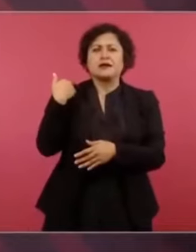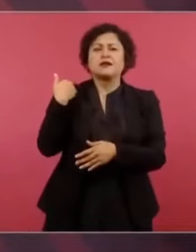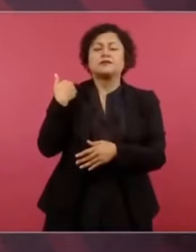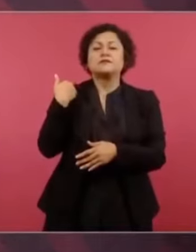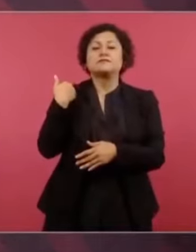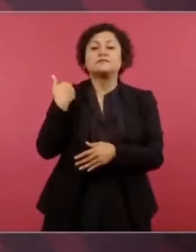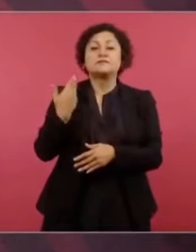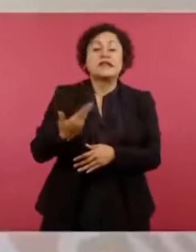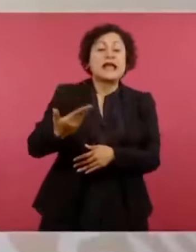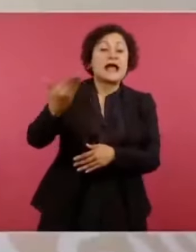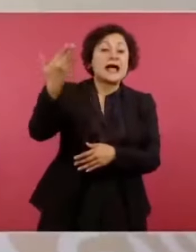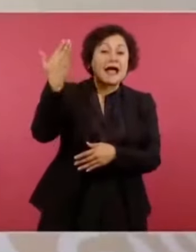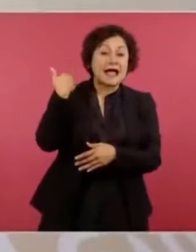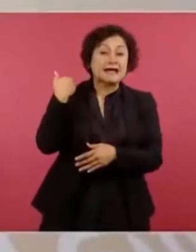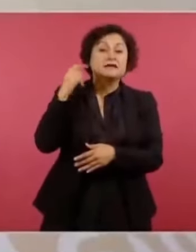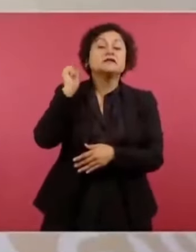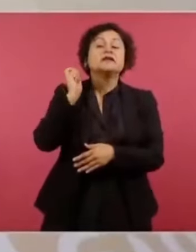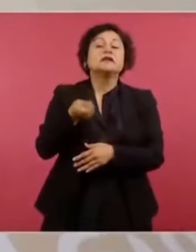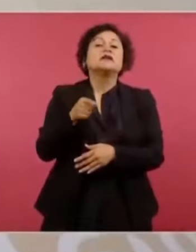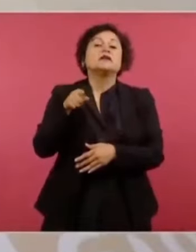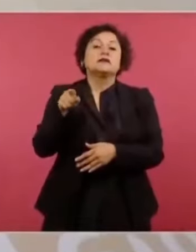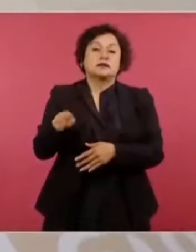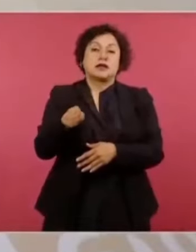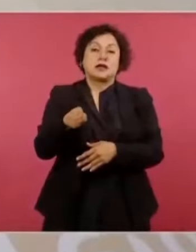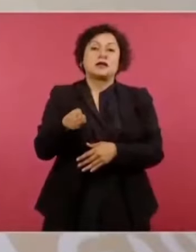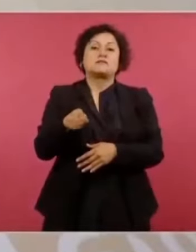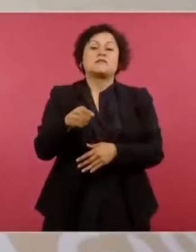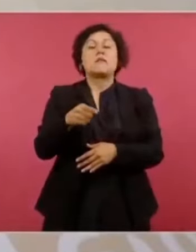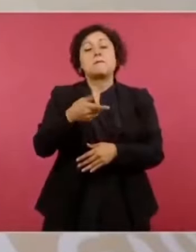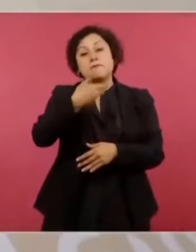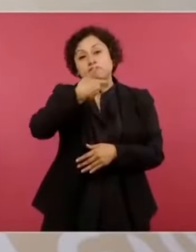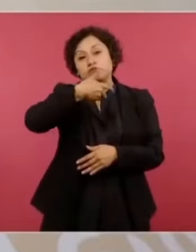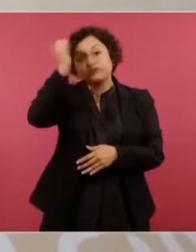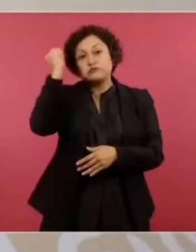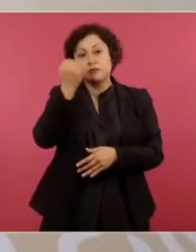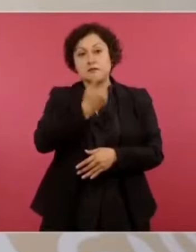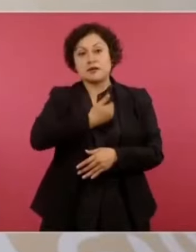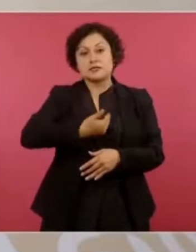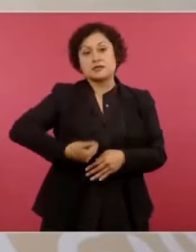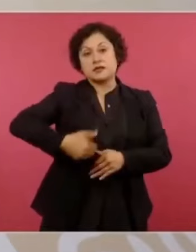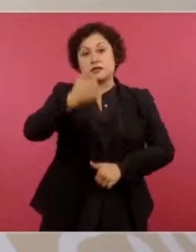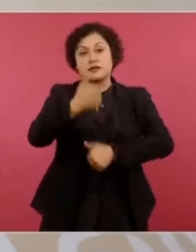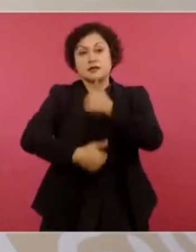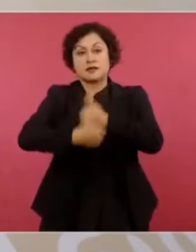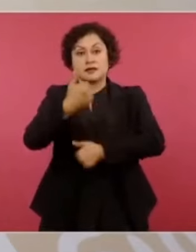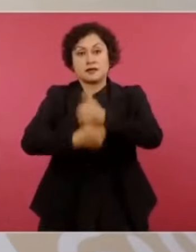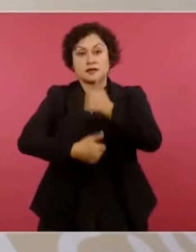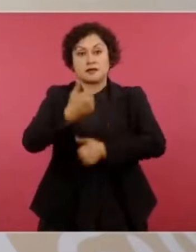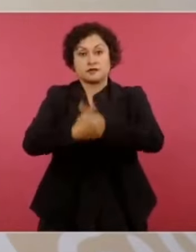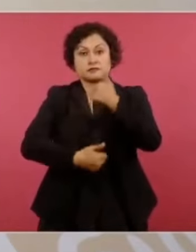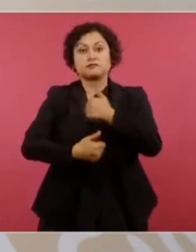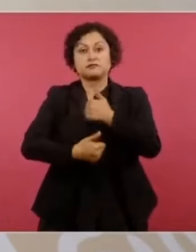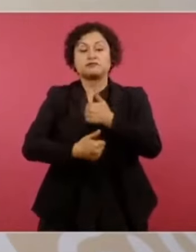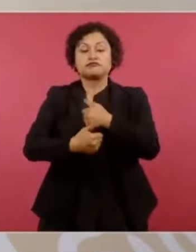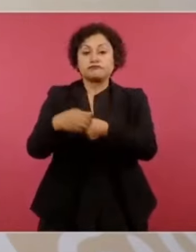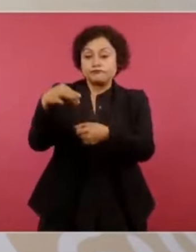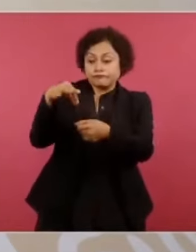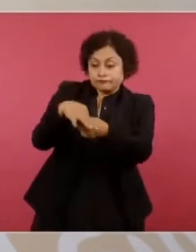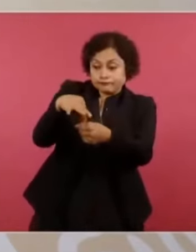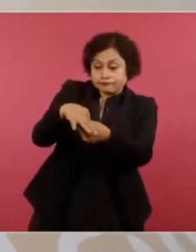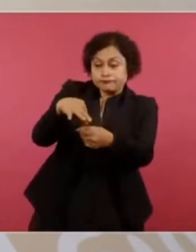podía ganar con el 90 por ciento de los votos, 90.